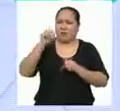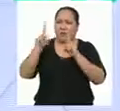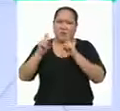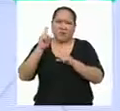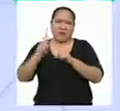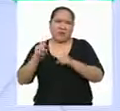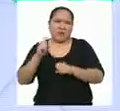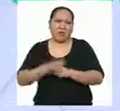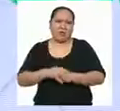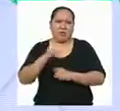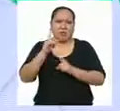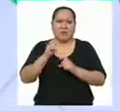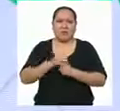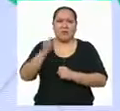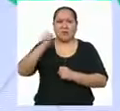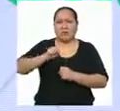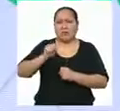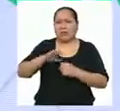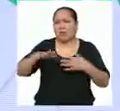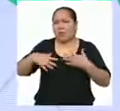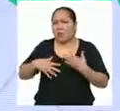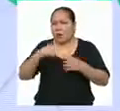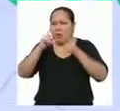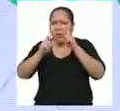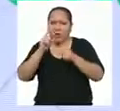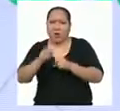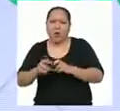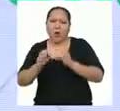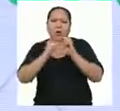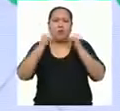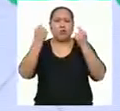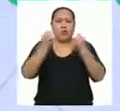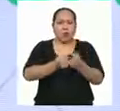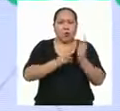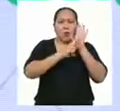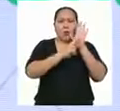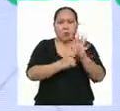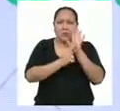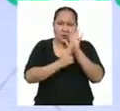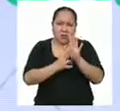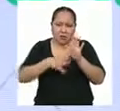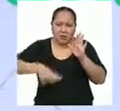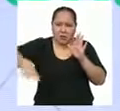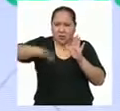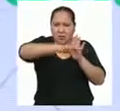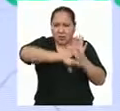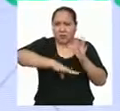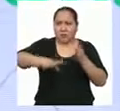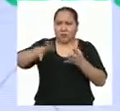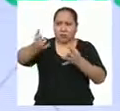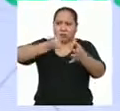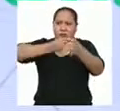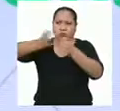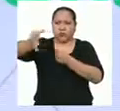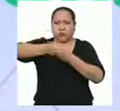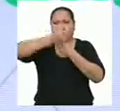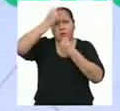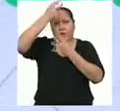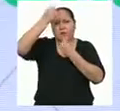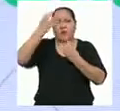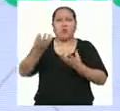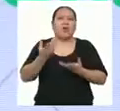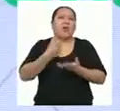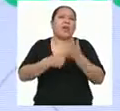encuestas. Y si se logra hacer encuestas a un grupo representativo, se podría tener mucha información sobre los